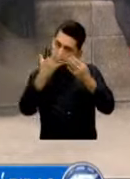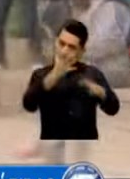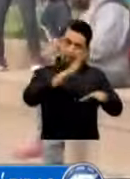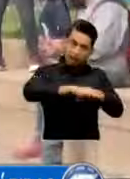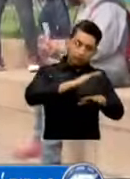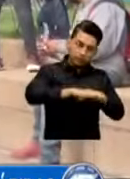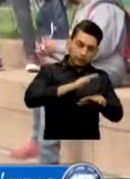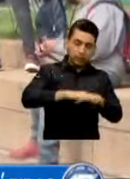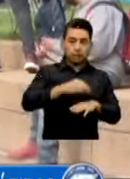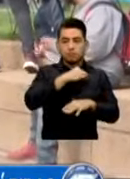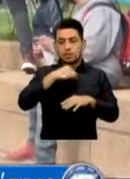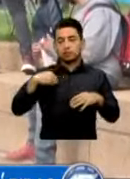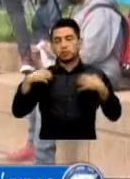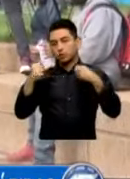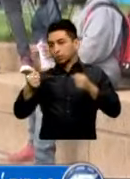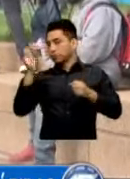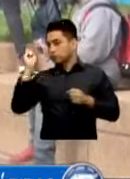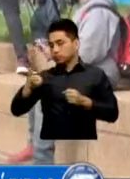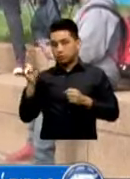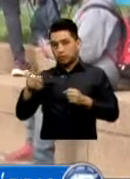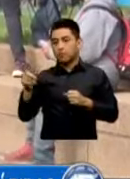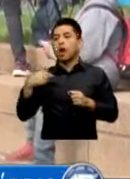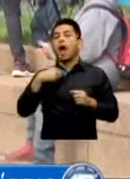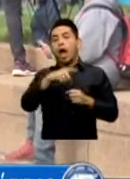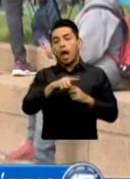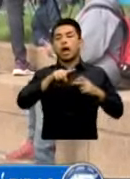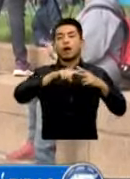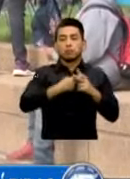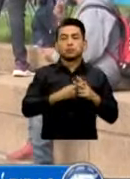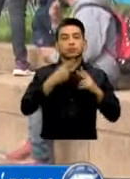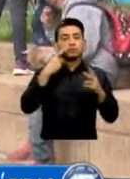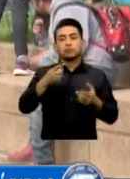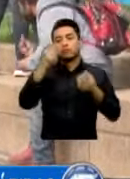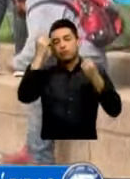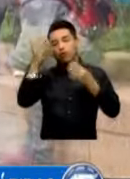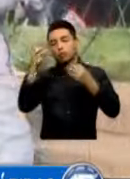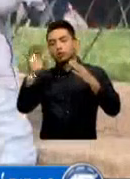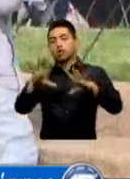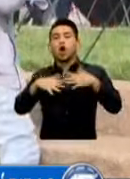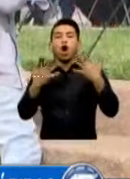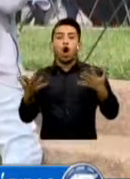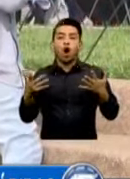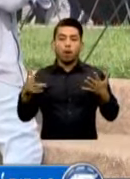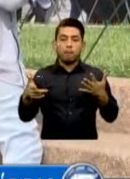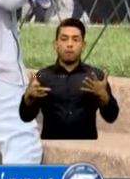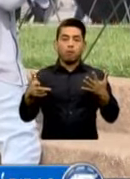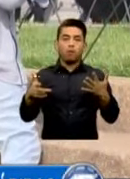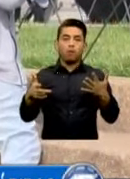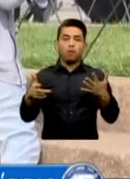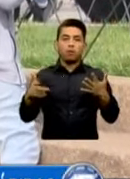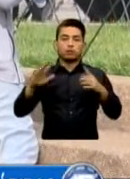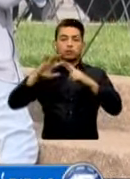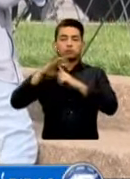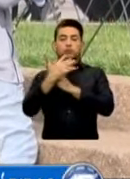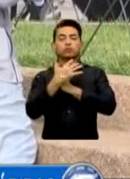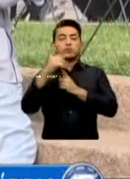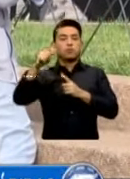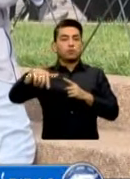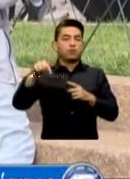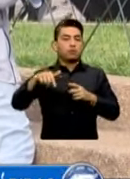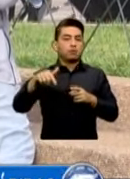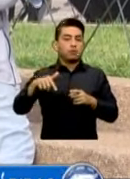Al ministerio De salud Y a partir de ahí Nosotros tener Información De cómo está Cómo se llama La situación De la De la